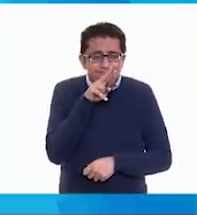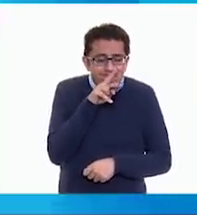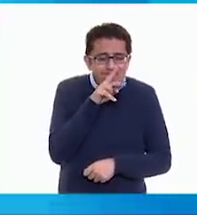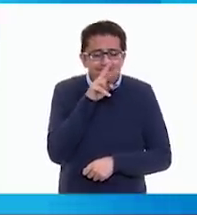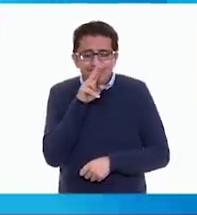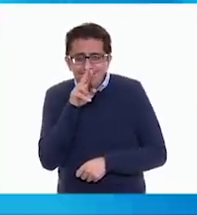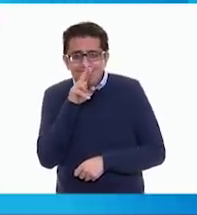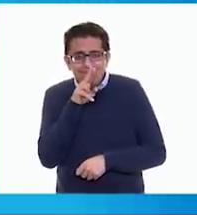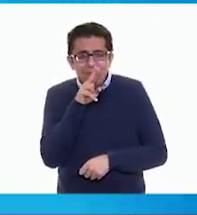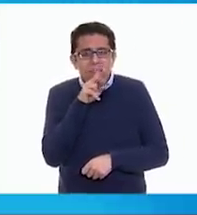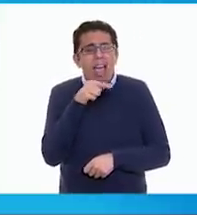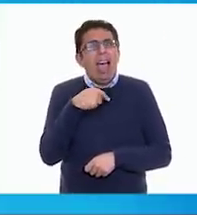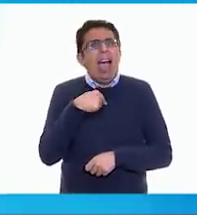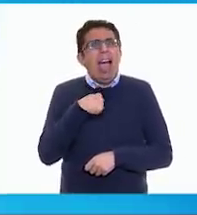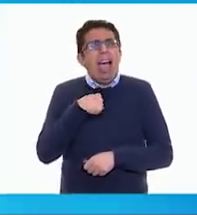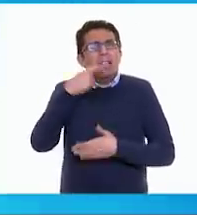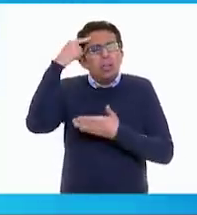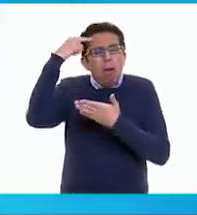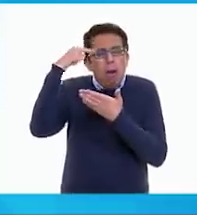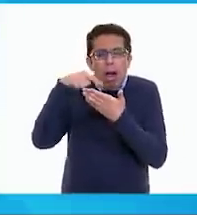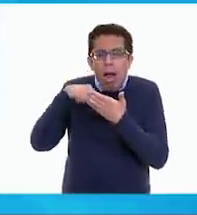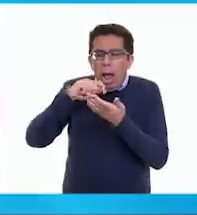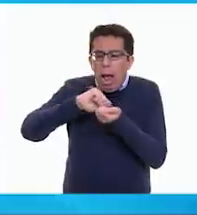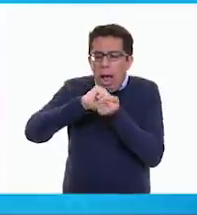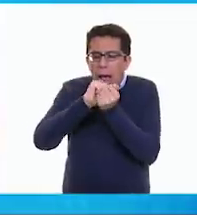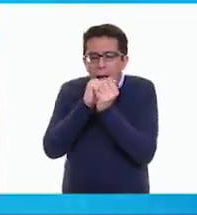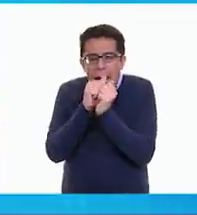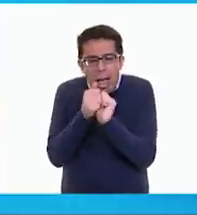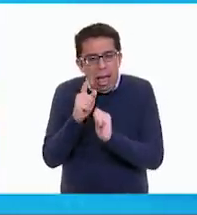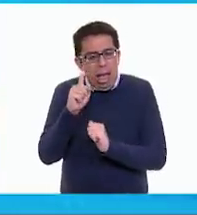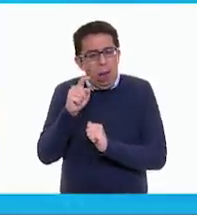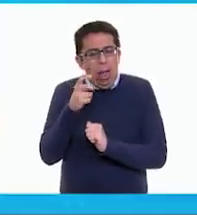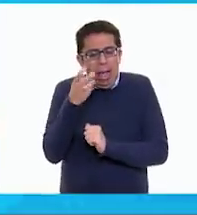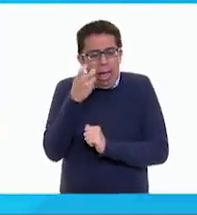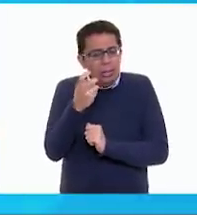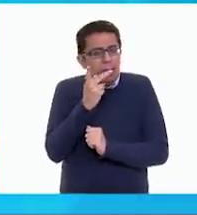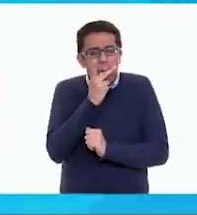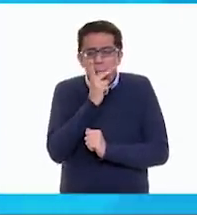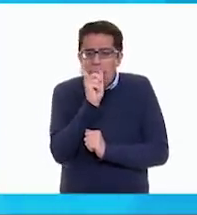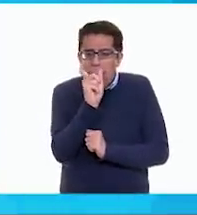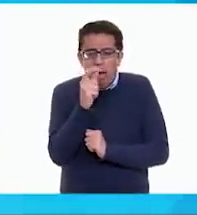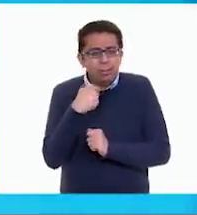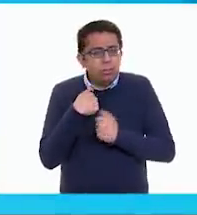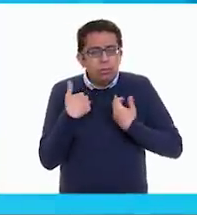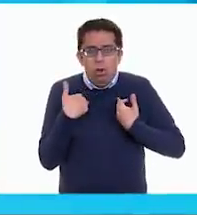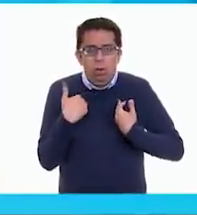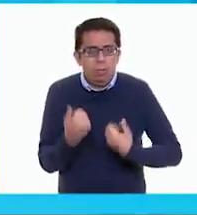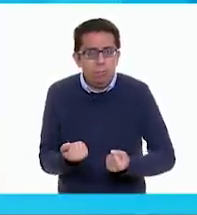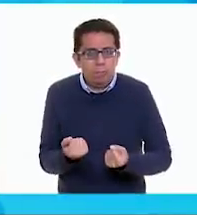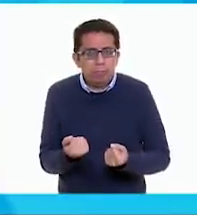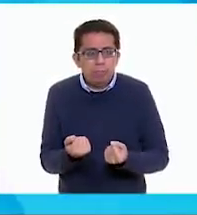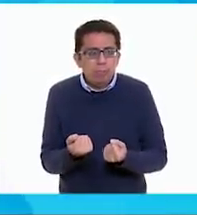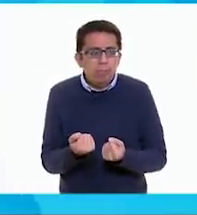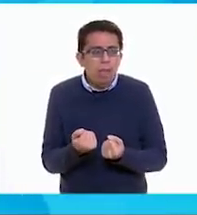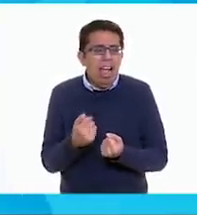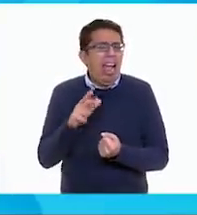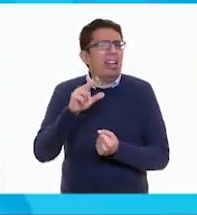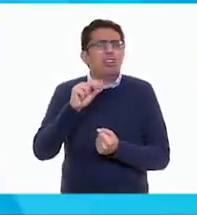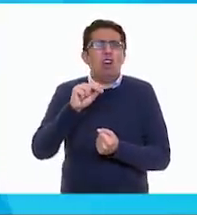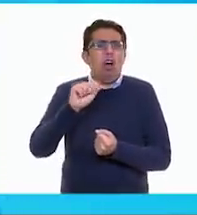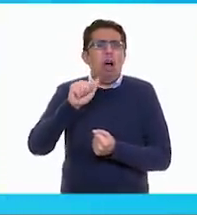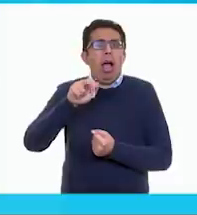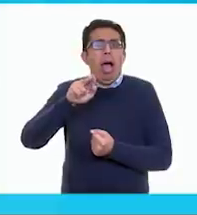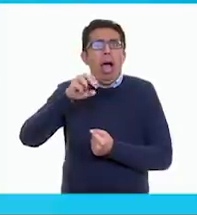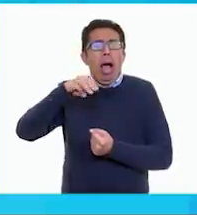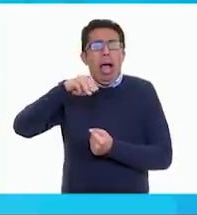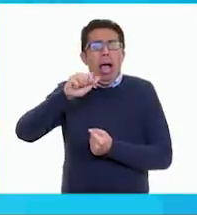por Yo pensé que se hacía agua mi primo y es que eso no lo entendía. No, y entonces no la armamos. Entonces